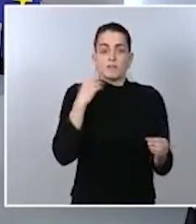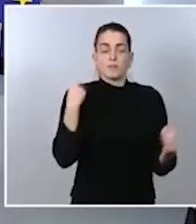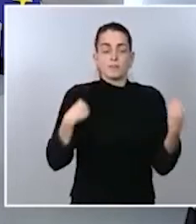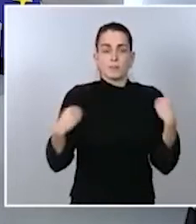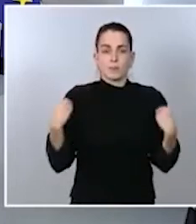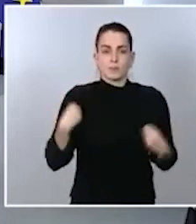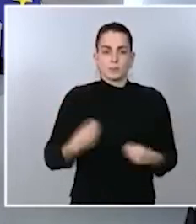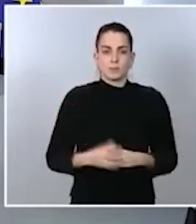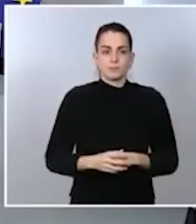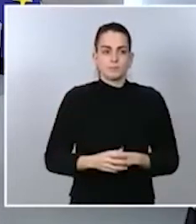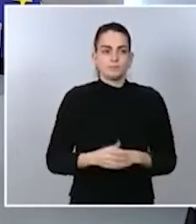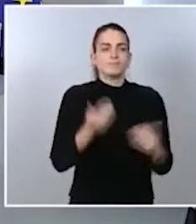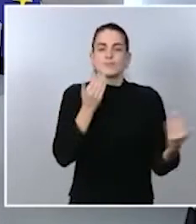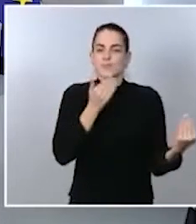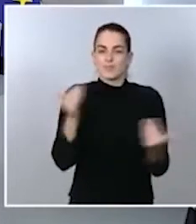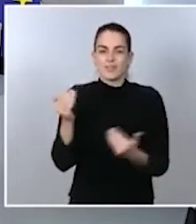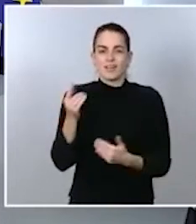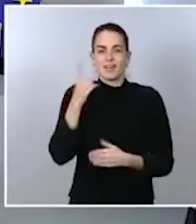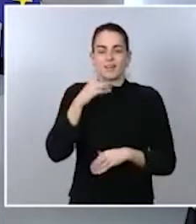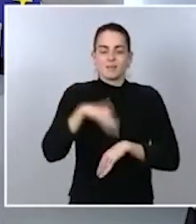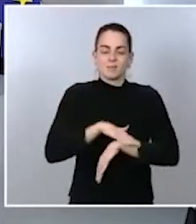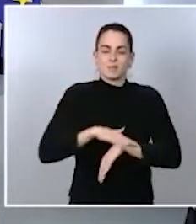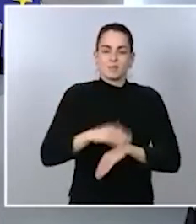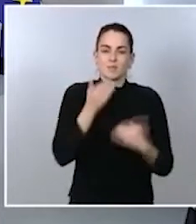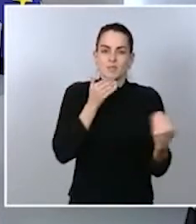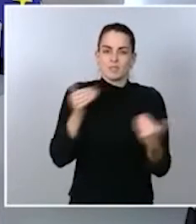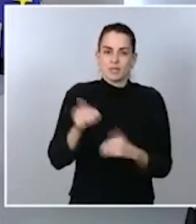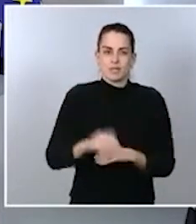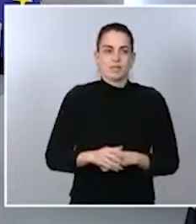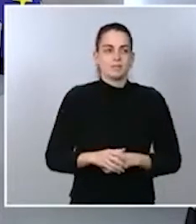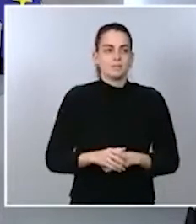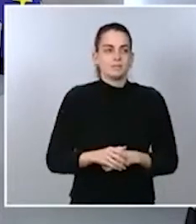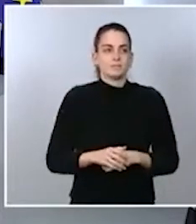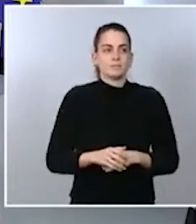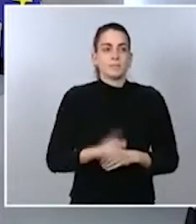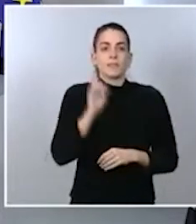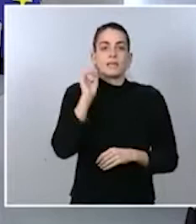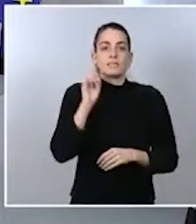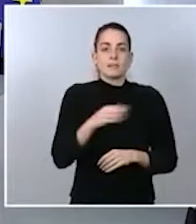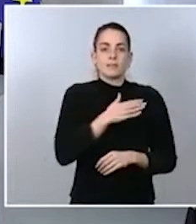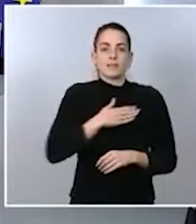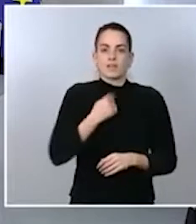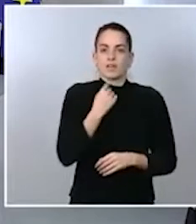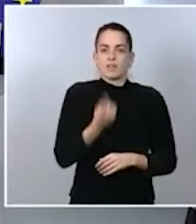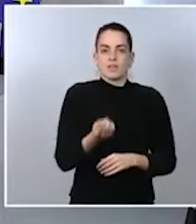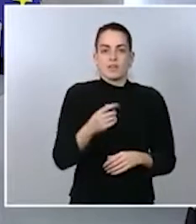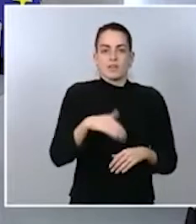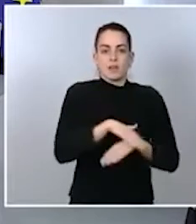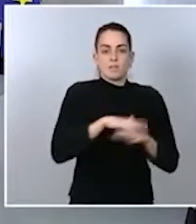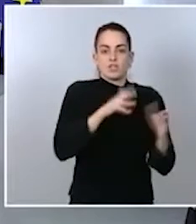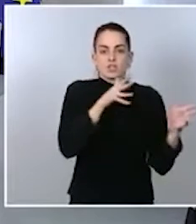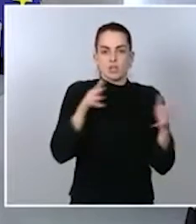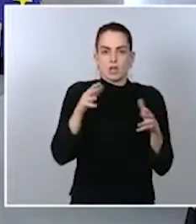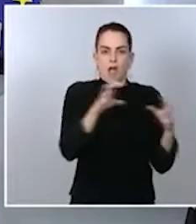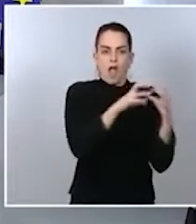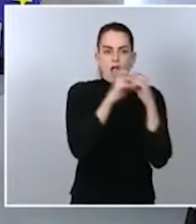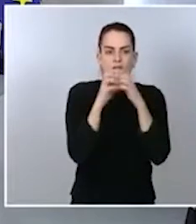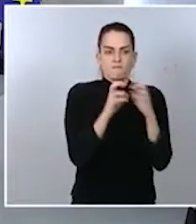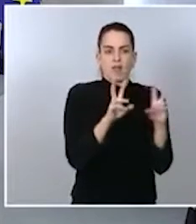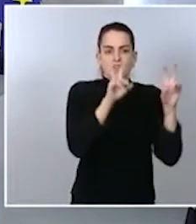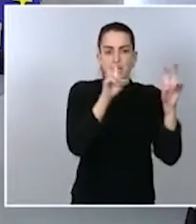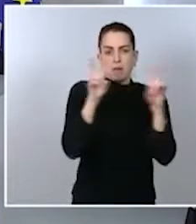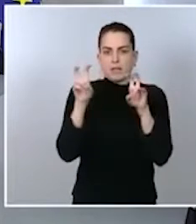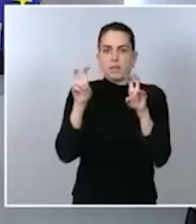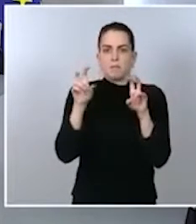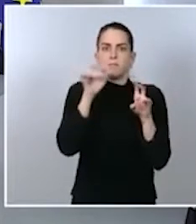Pues muchas gracias, ministro. Y por último, dentro de otras materias que hemos abordado en el Consejo de Ministros, quería informarle que a propuesta del